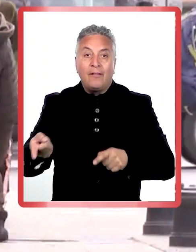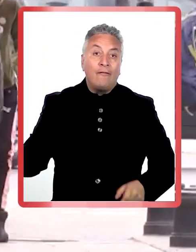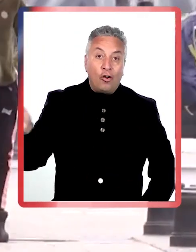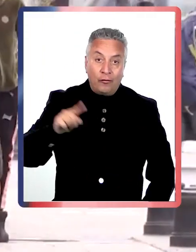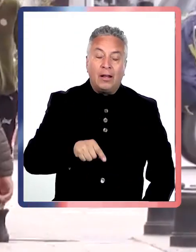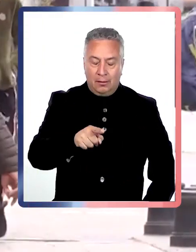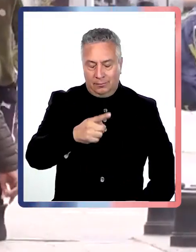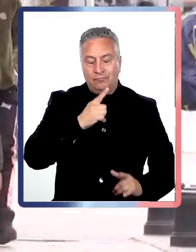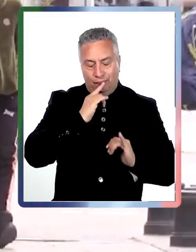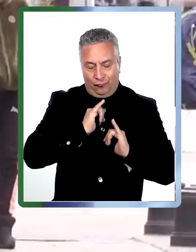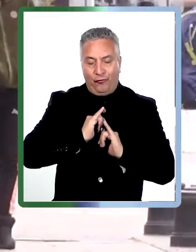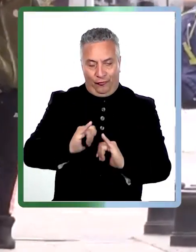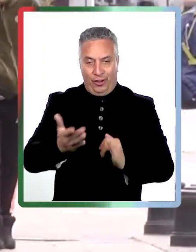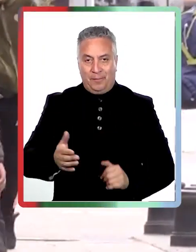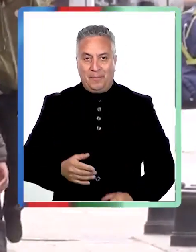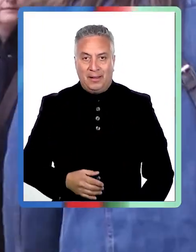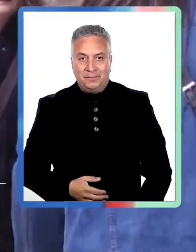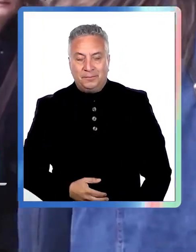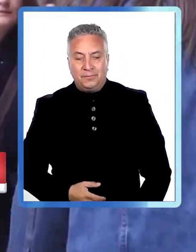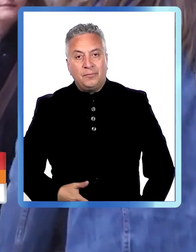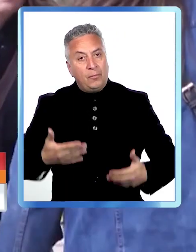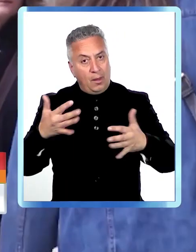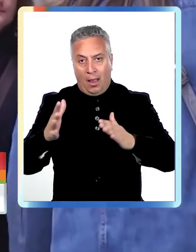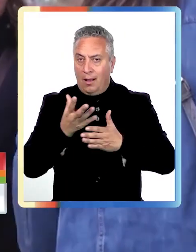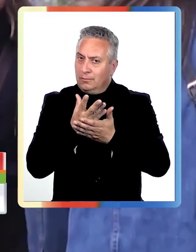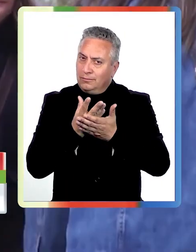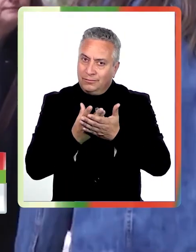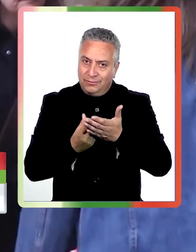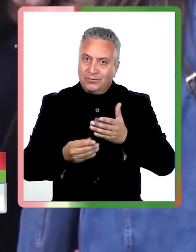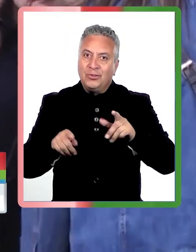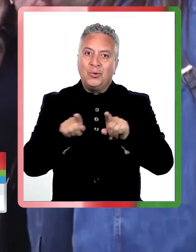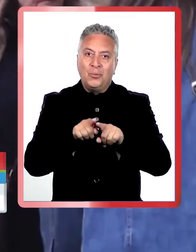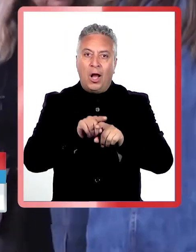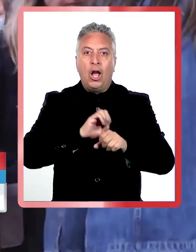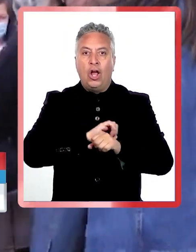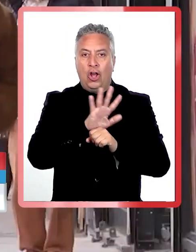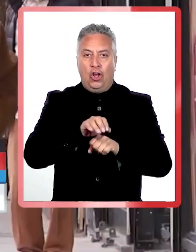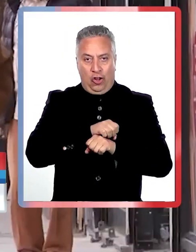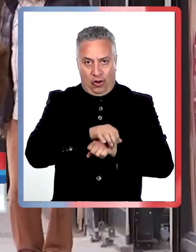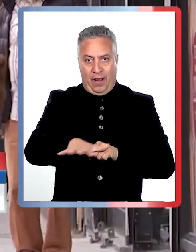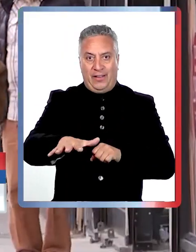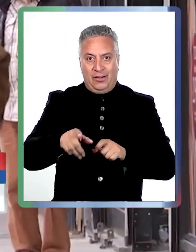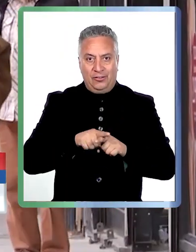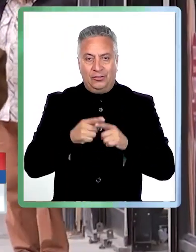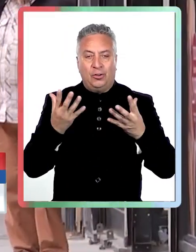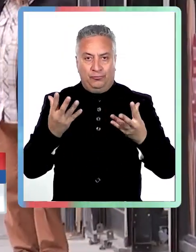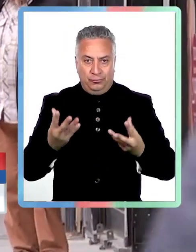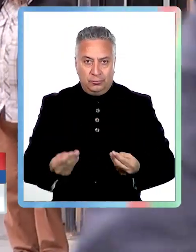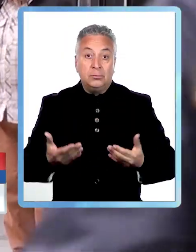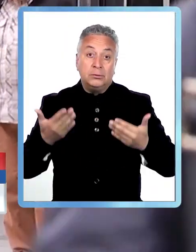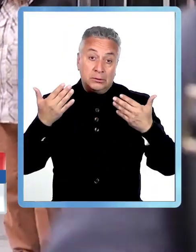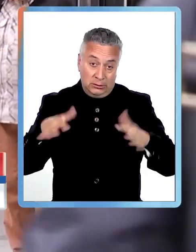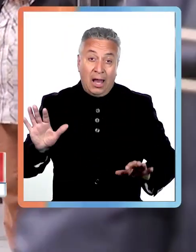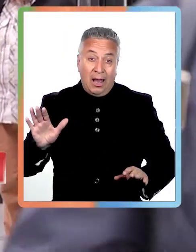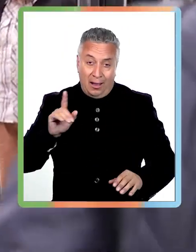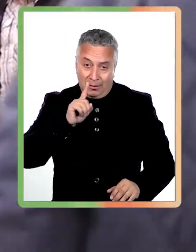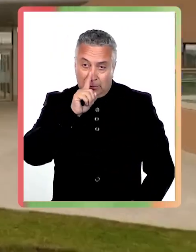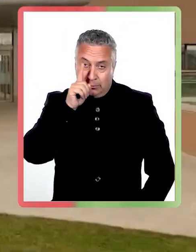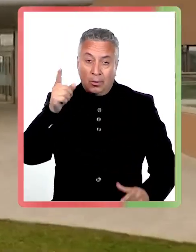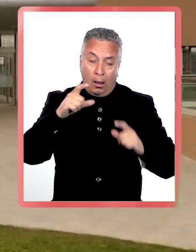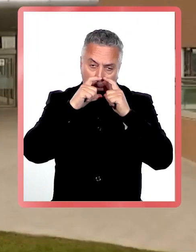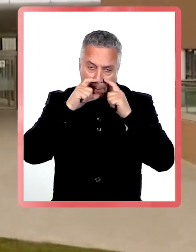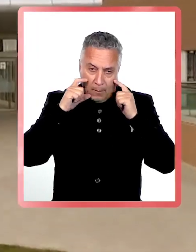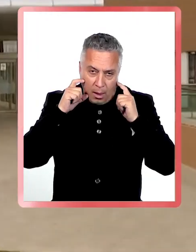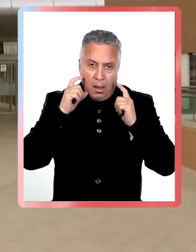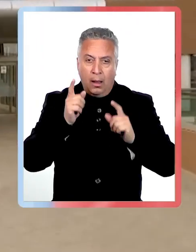Se termina la alerta sanitaria por la pandemia del coronavirus. Muchas cosas fueron parte de nuestras vidas, como la mascarilla, el alcohol